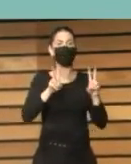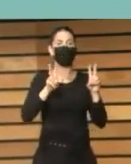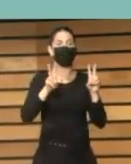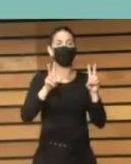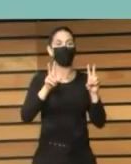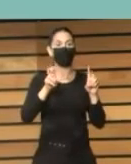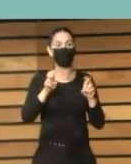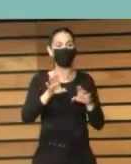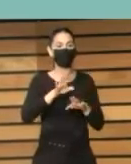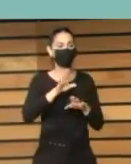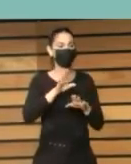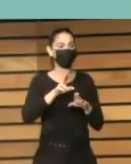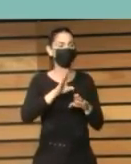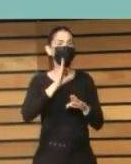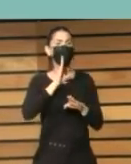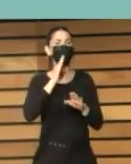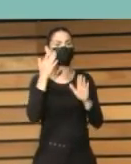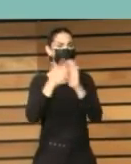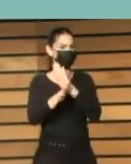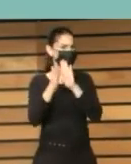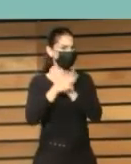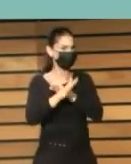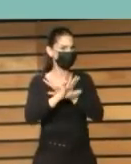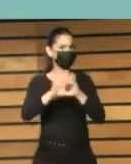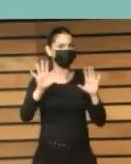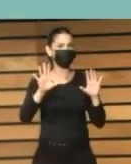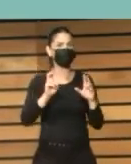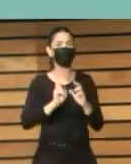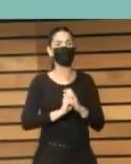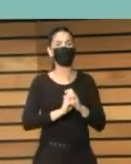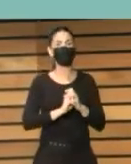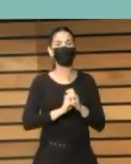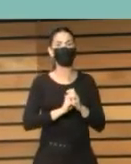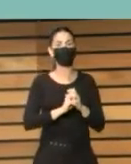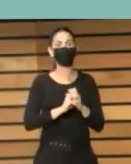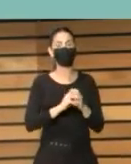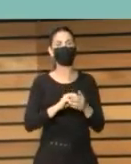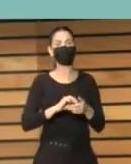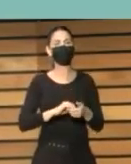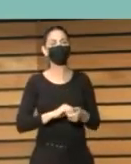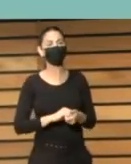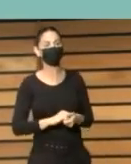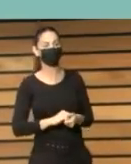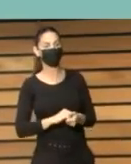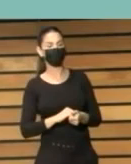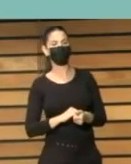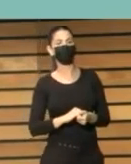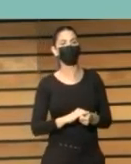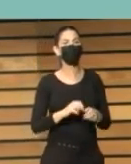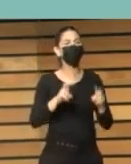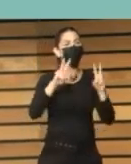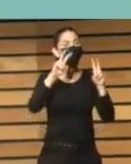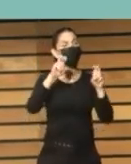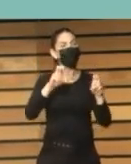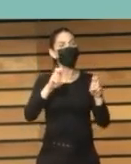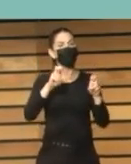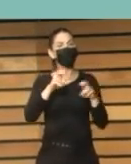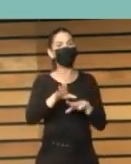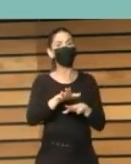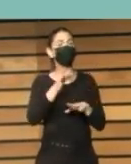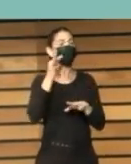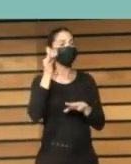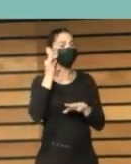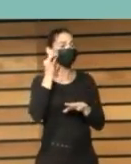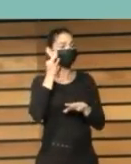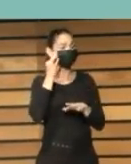incidencia política ayer salió en varias sesiones y aquí recoge un poco el guante entre comillas de la sugerencia de Gloria Pérez